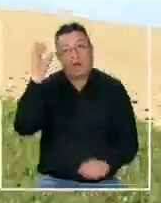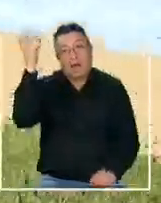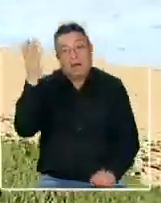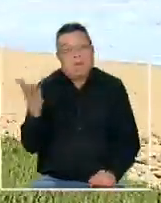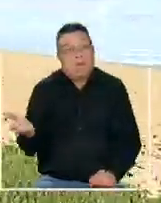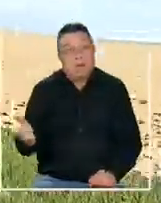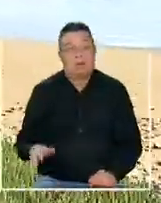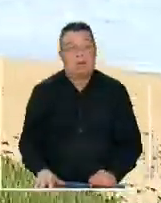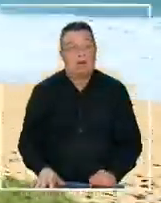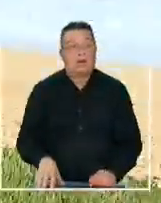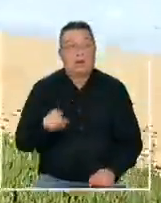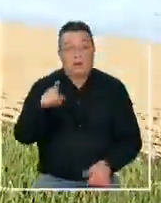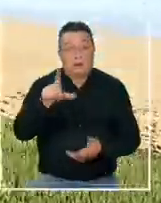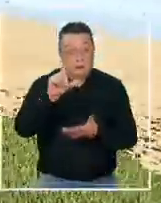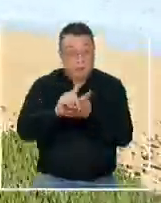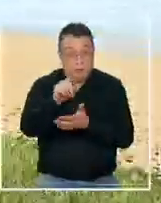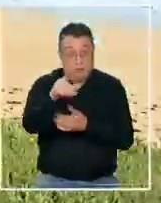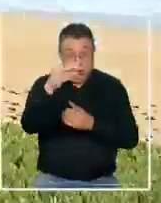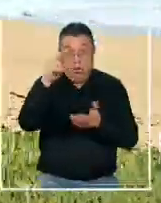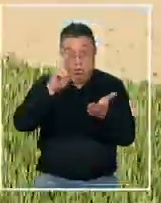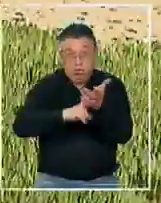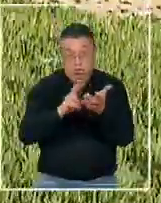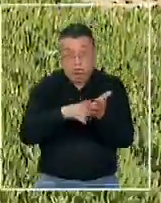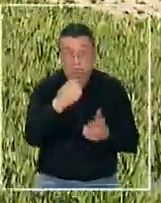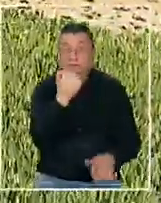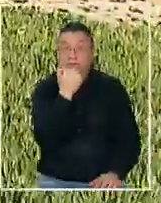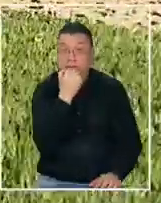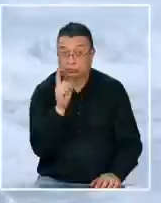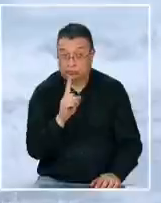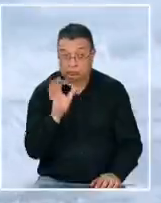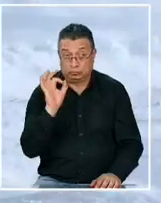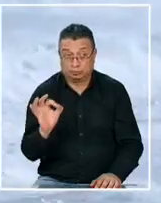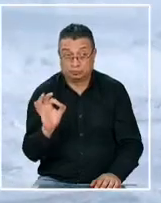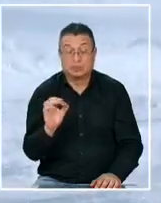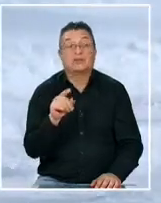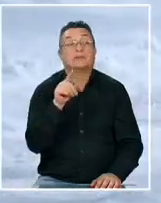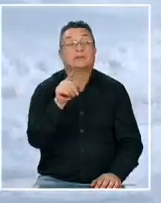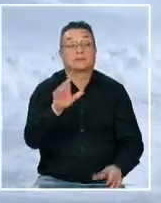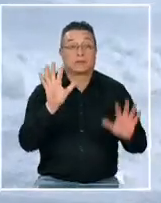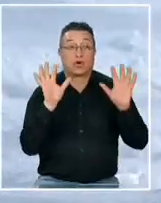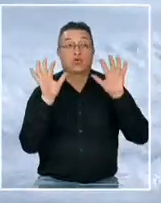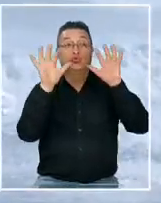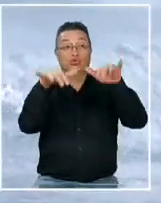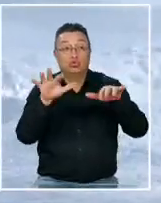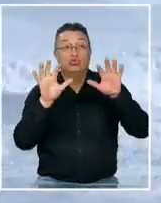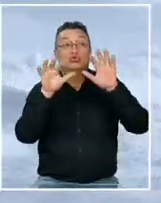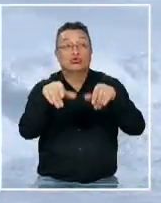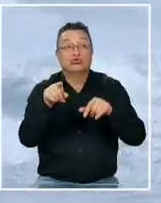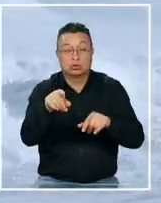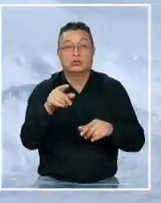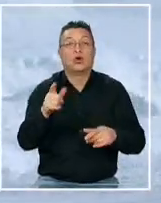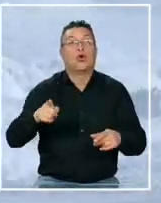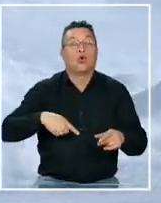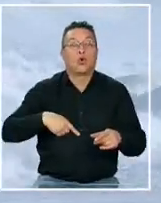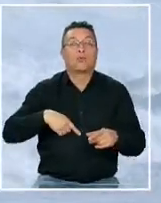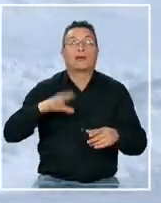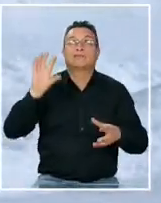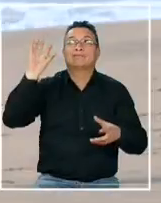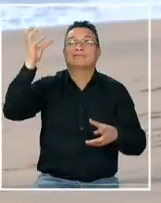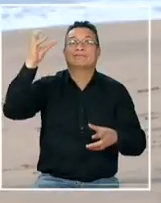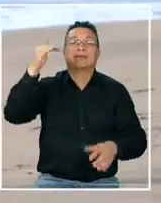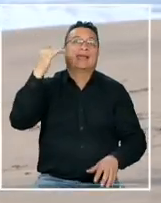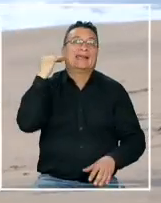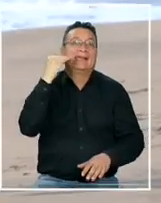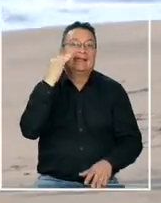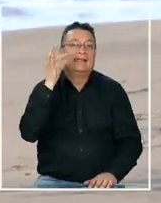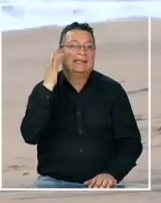y en eso esta locataria no se equivoca de hecho sumado al oleaje se espera que producto del fenómeno del niño este año las